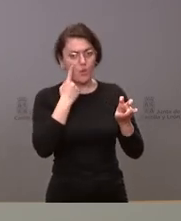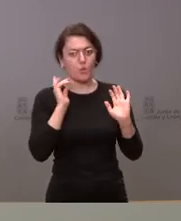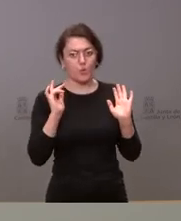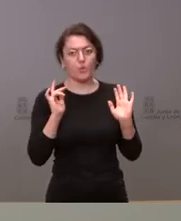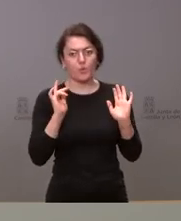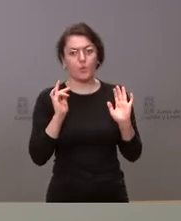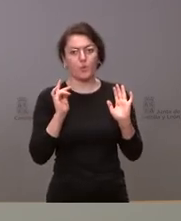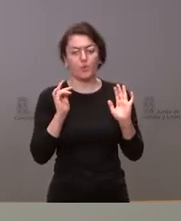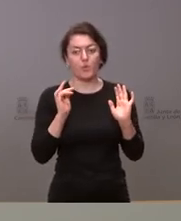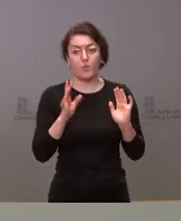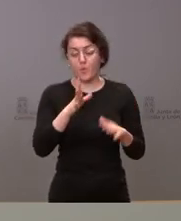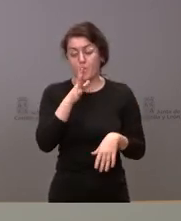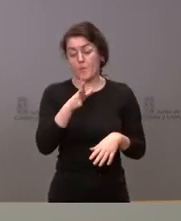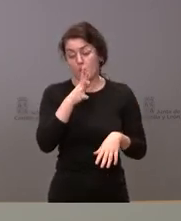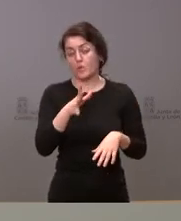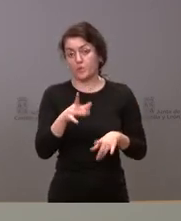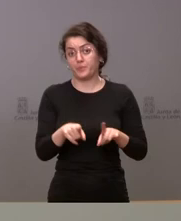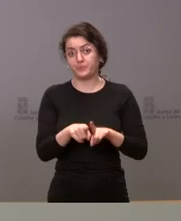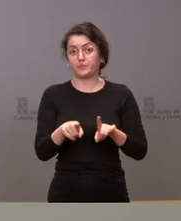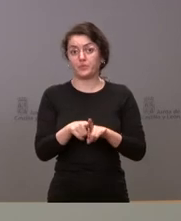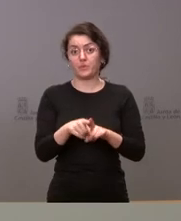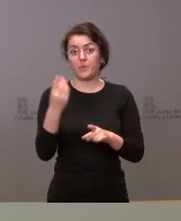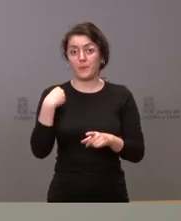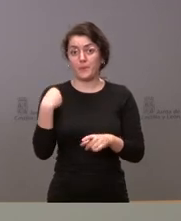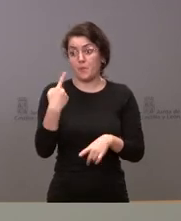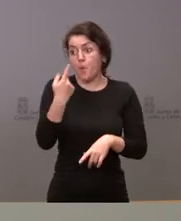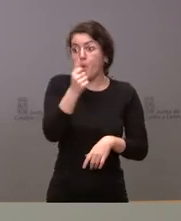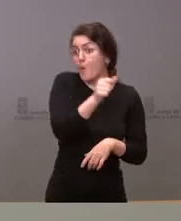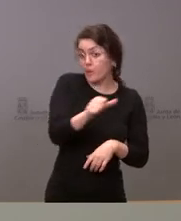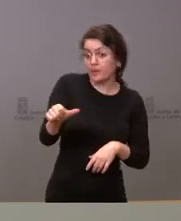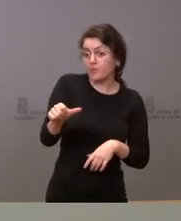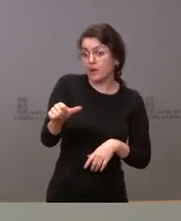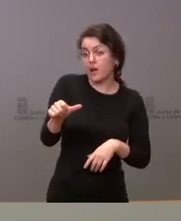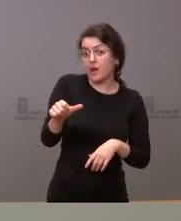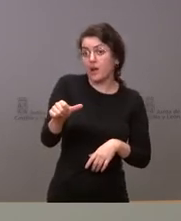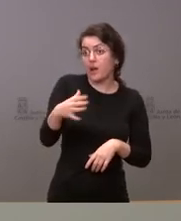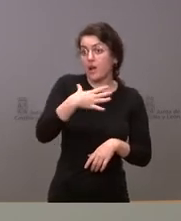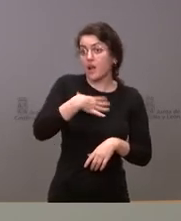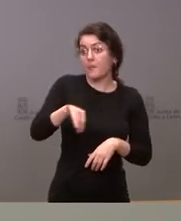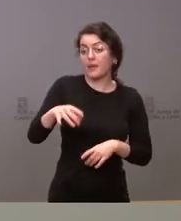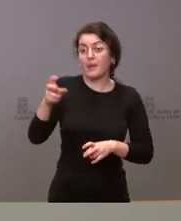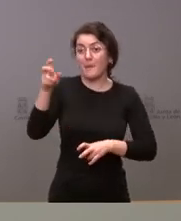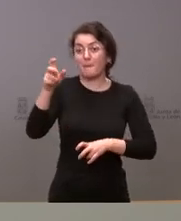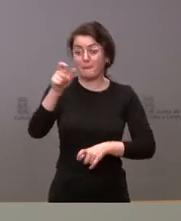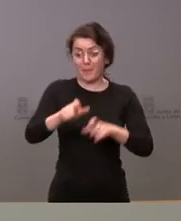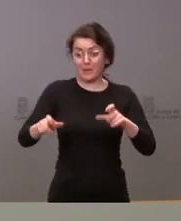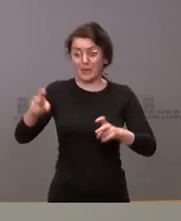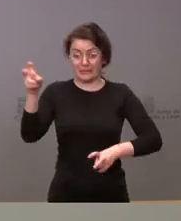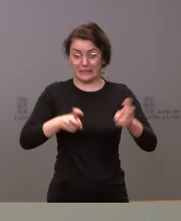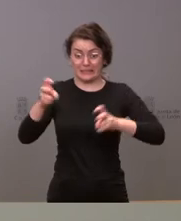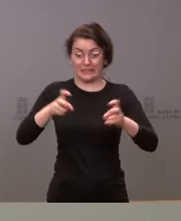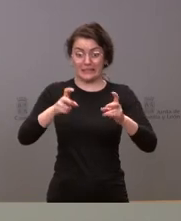porque en un solo periodo de una semana el número de personas procedentes de Ucrania se ha multiplicado por dos